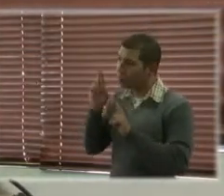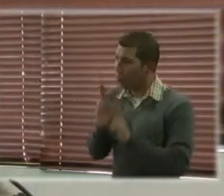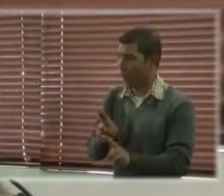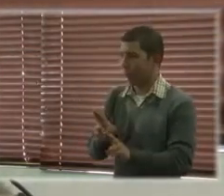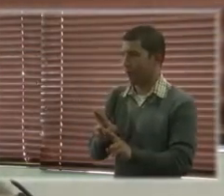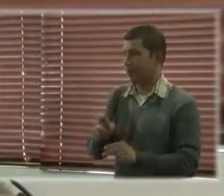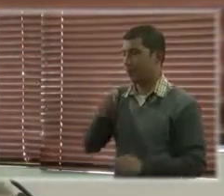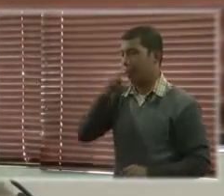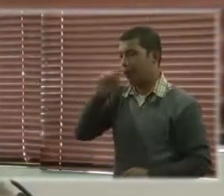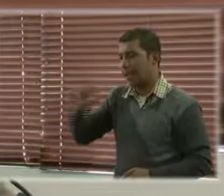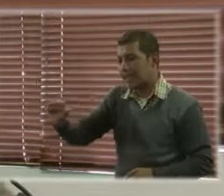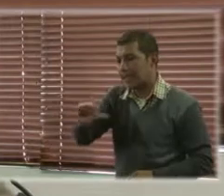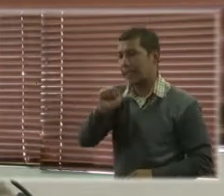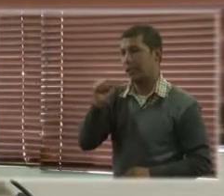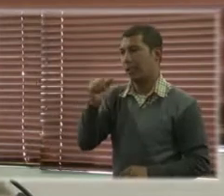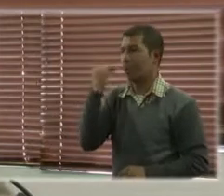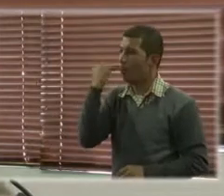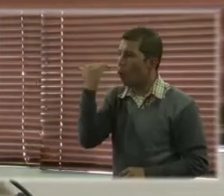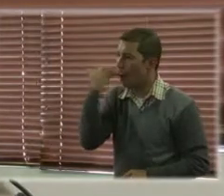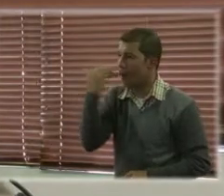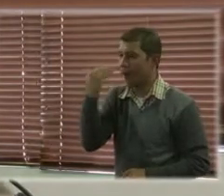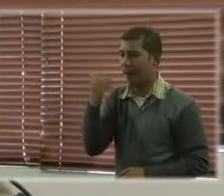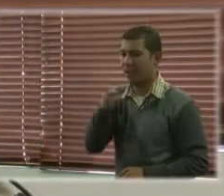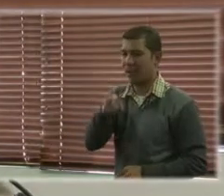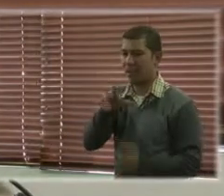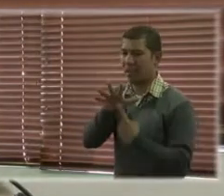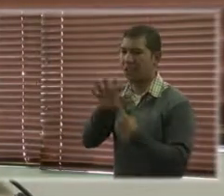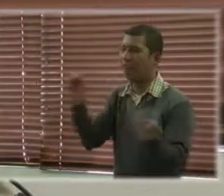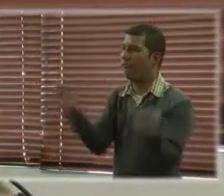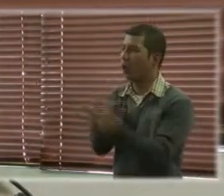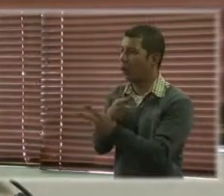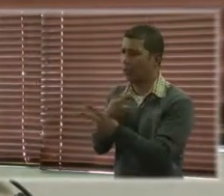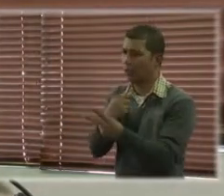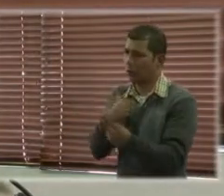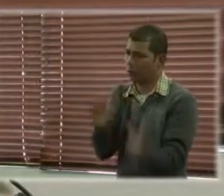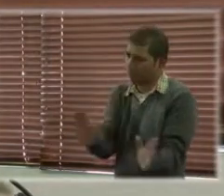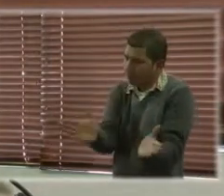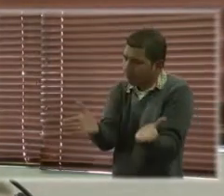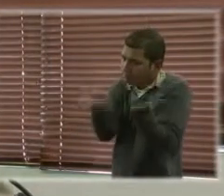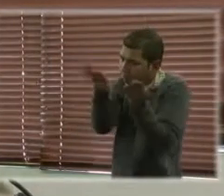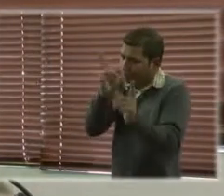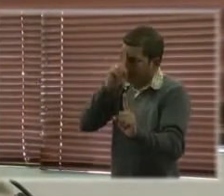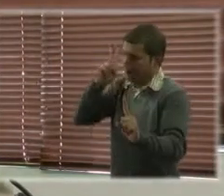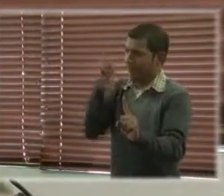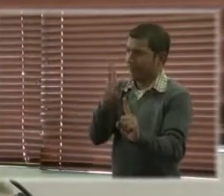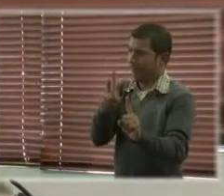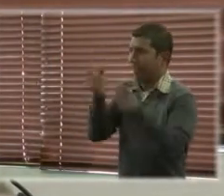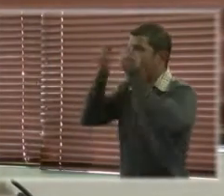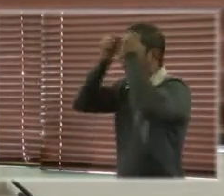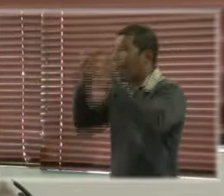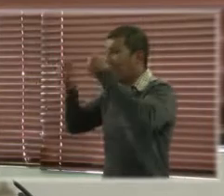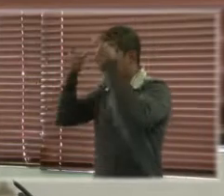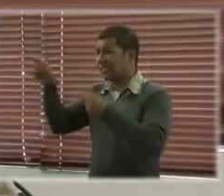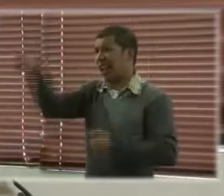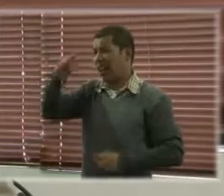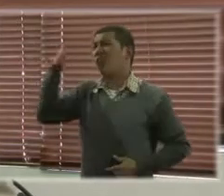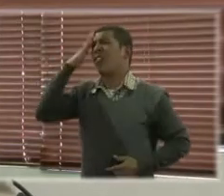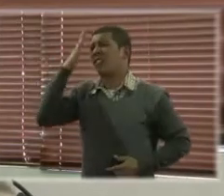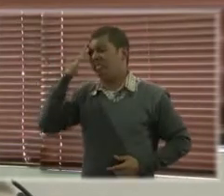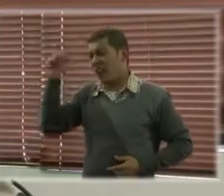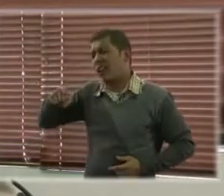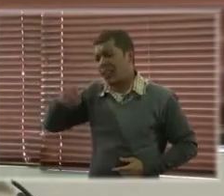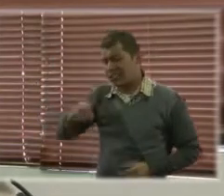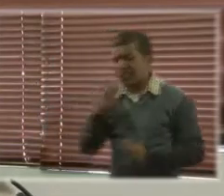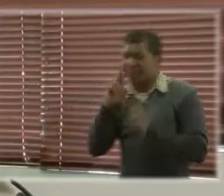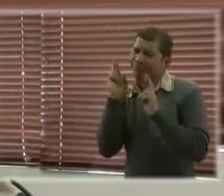con discapacidad, es posible, porque también hemos detectado que los estados saben que hay que hacerlo, pero que no saben cómo, o algunos